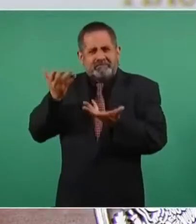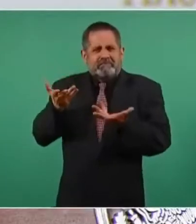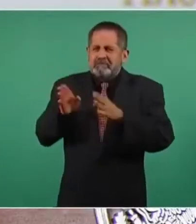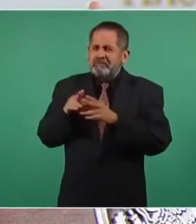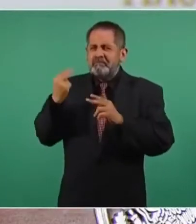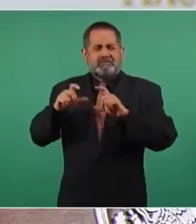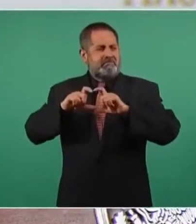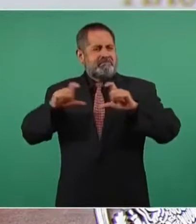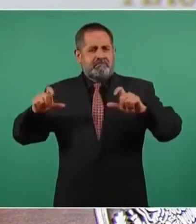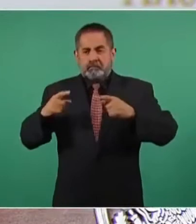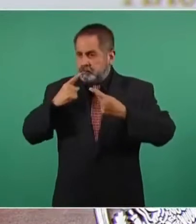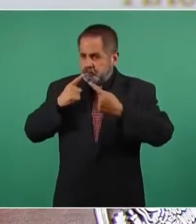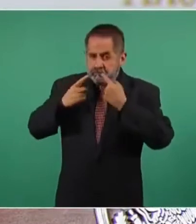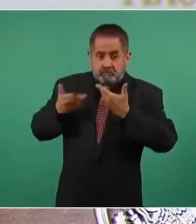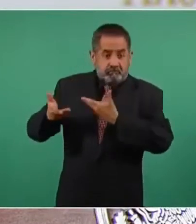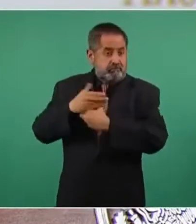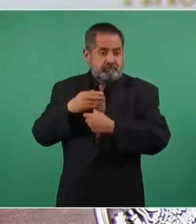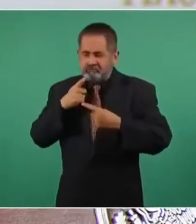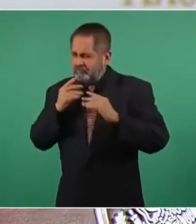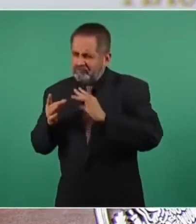la discusión constante